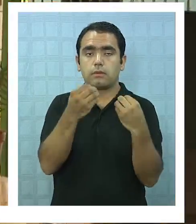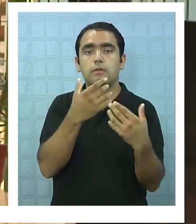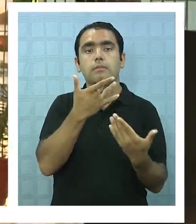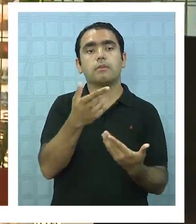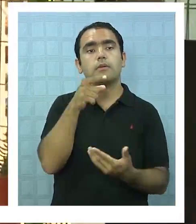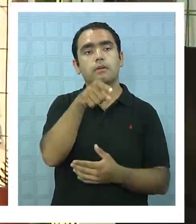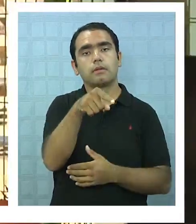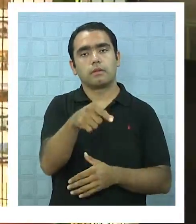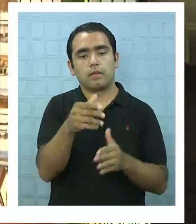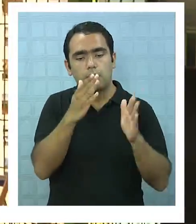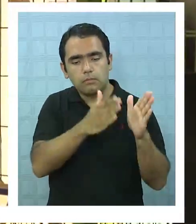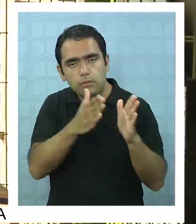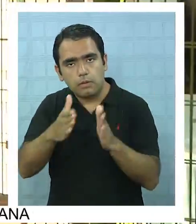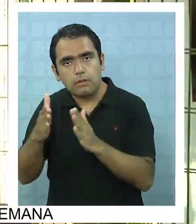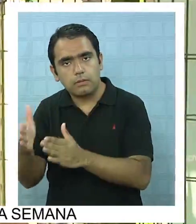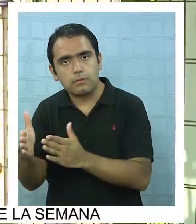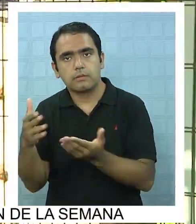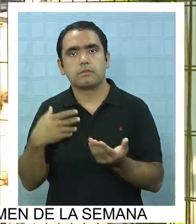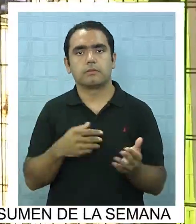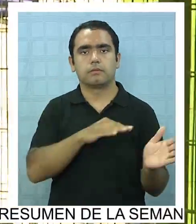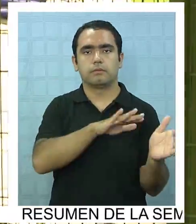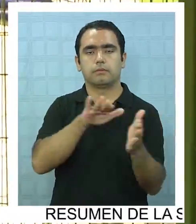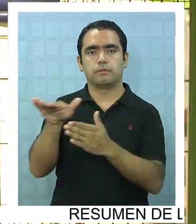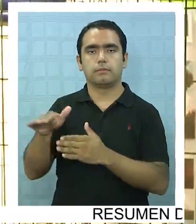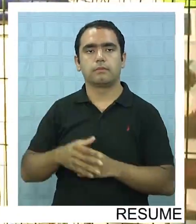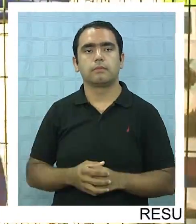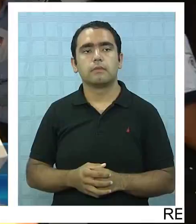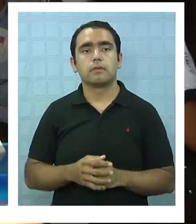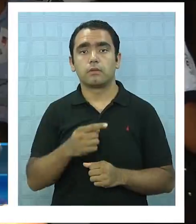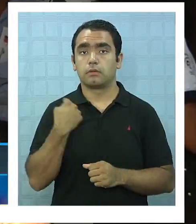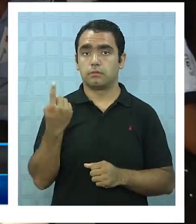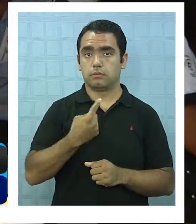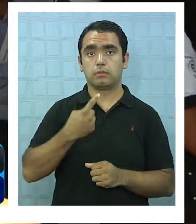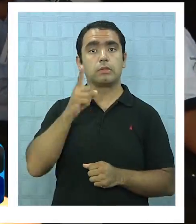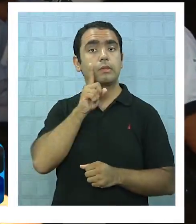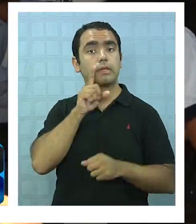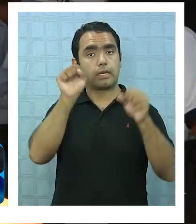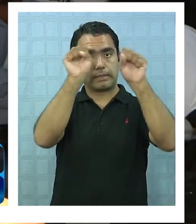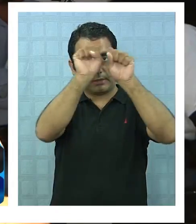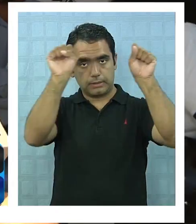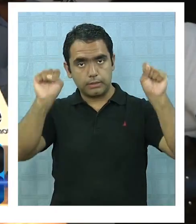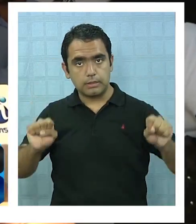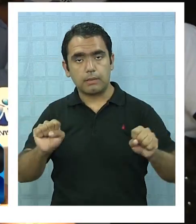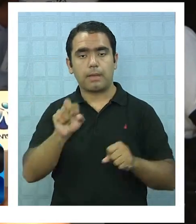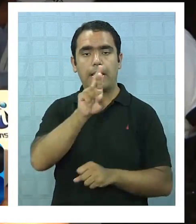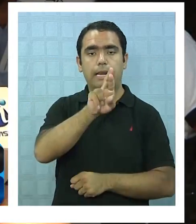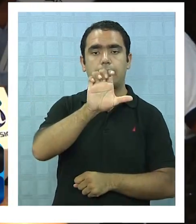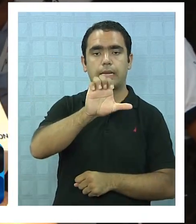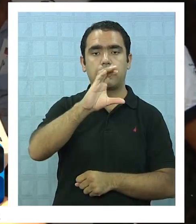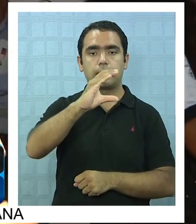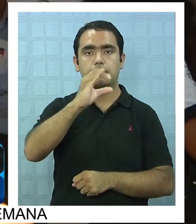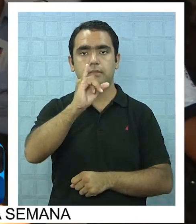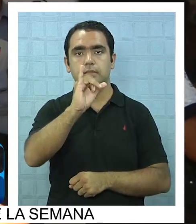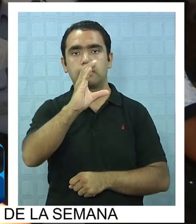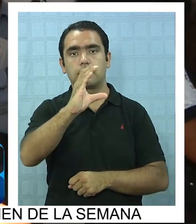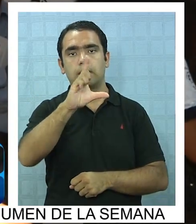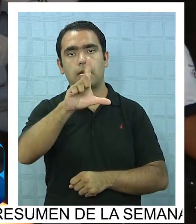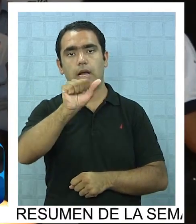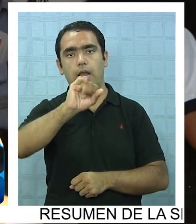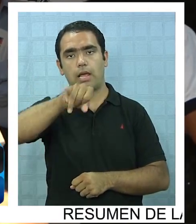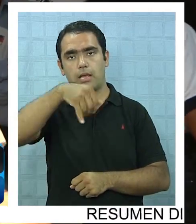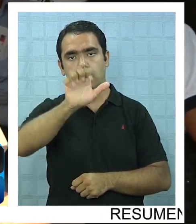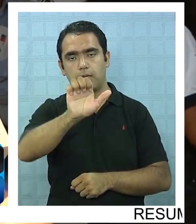la búsqueda de una producción sustentable. Nosotros tenemos sistemas de reciclaje, tanto para